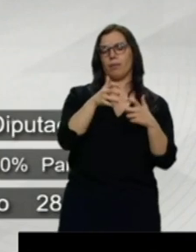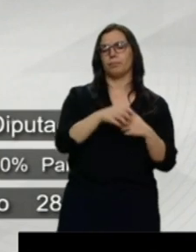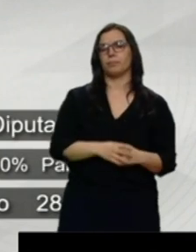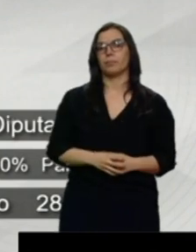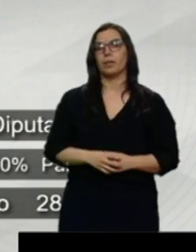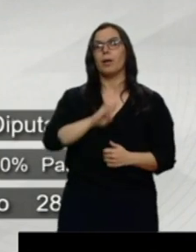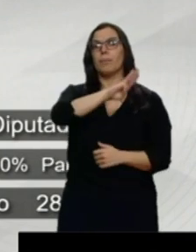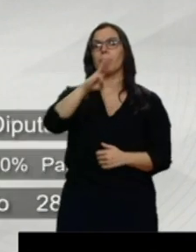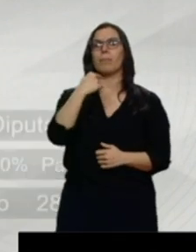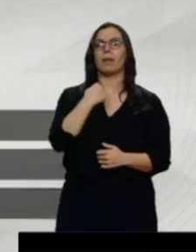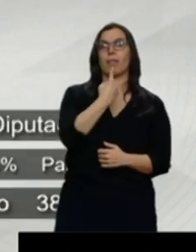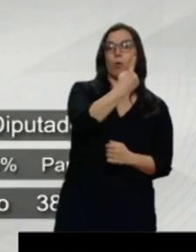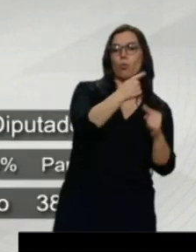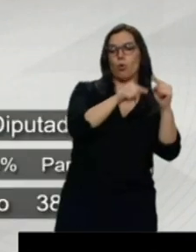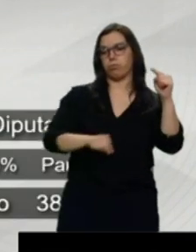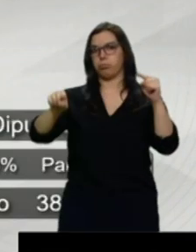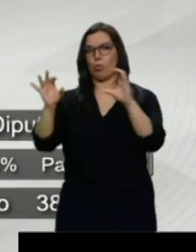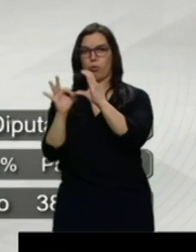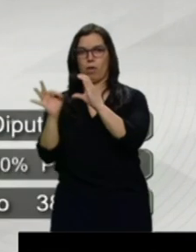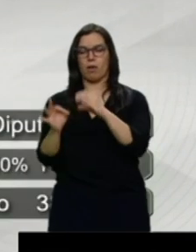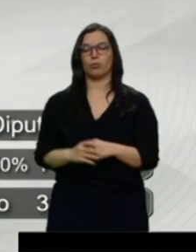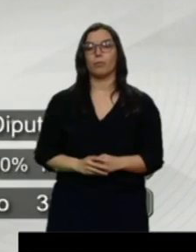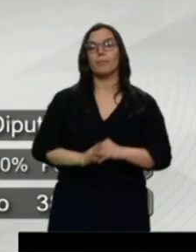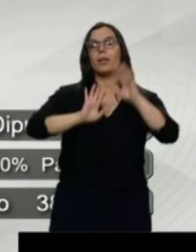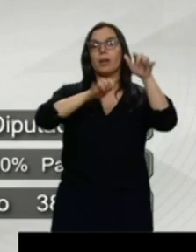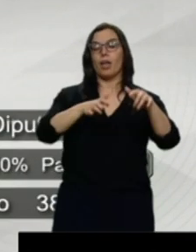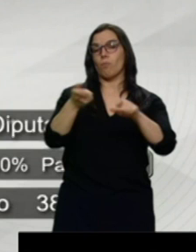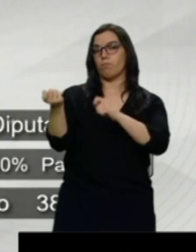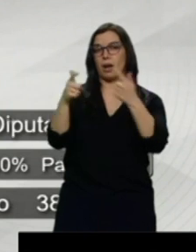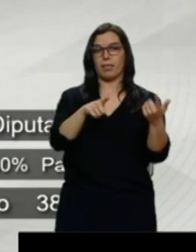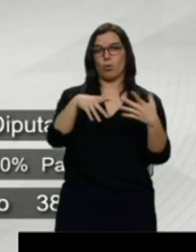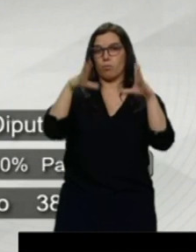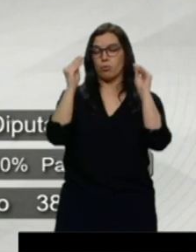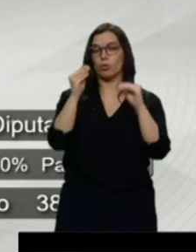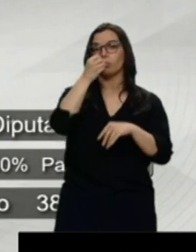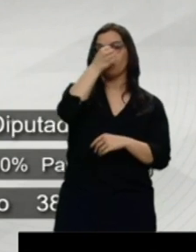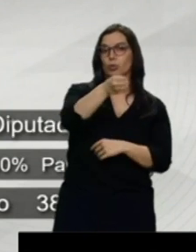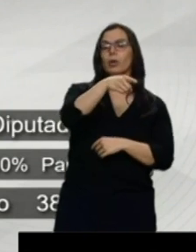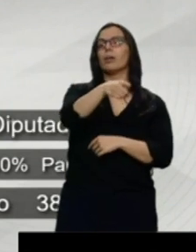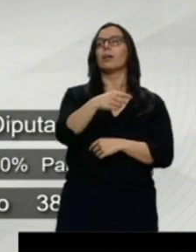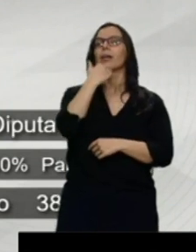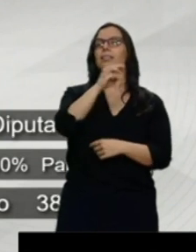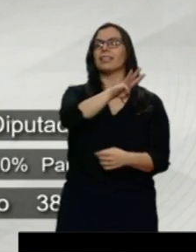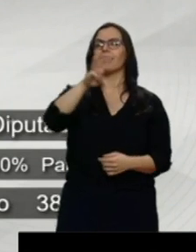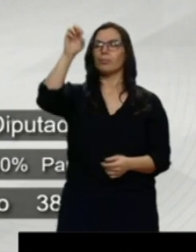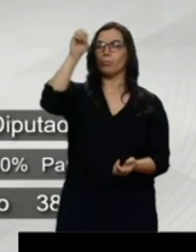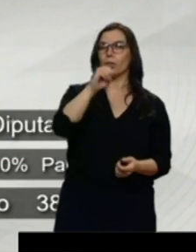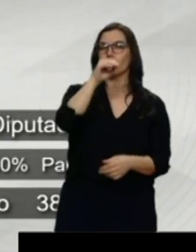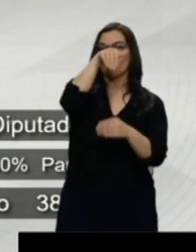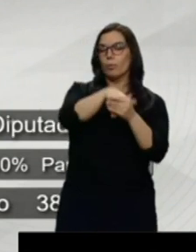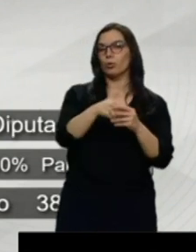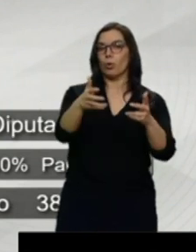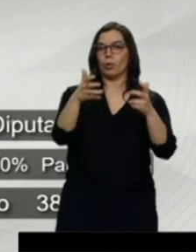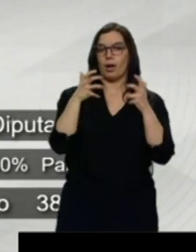escaño que pasa a Ciudadanos. En León la situación es similar a la de Burgos y el PSOE, con casi un 33% de los sufragios, gana